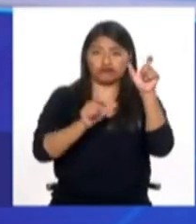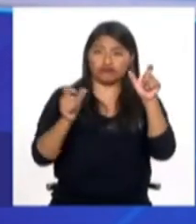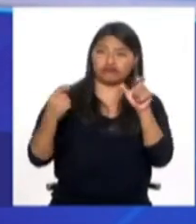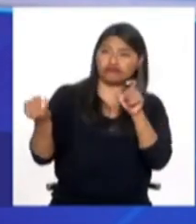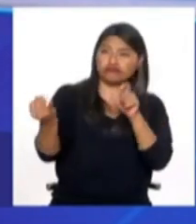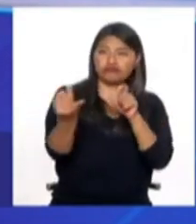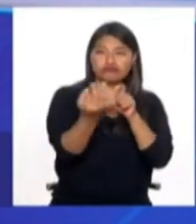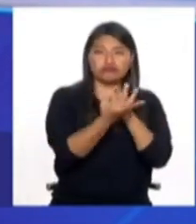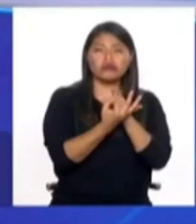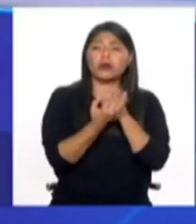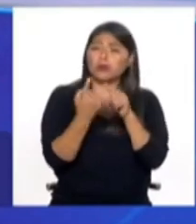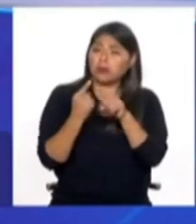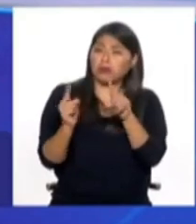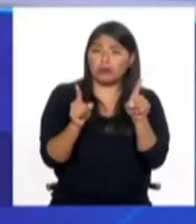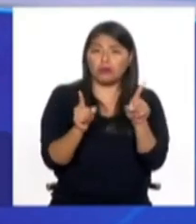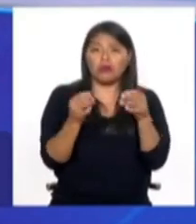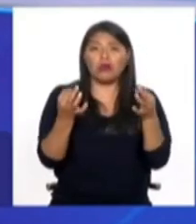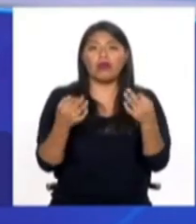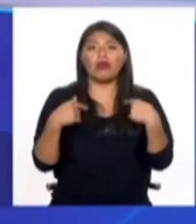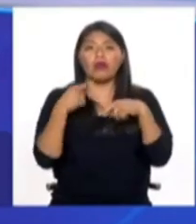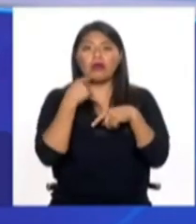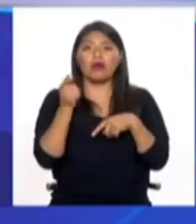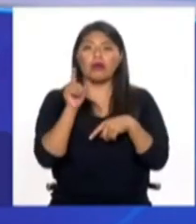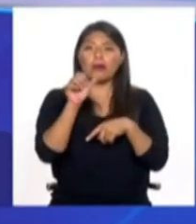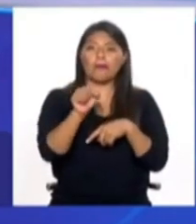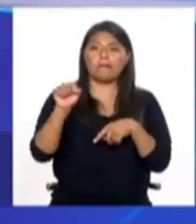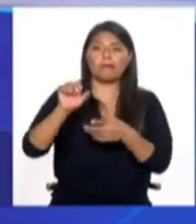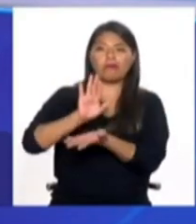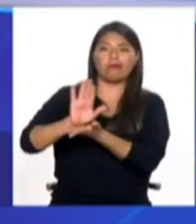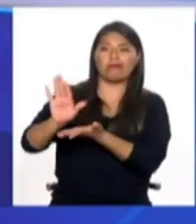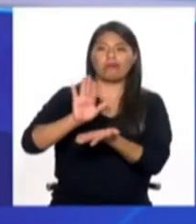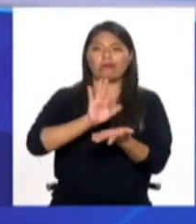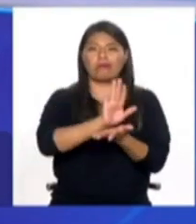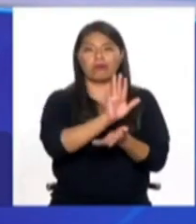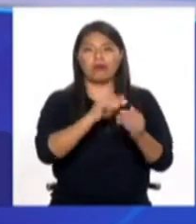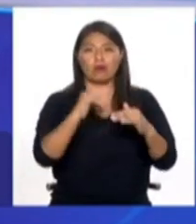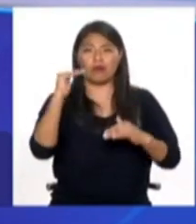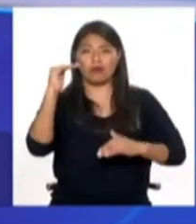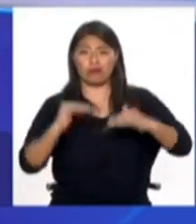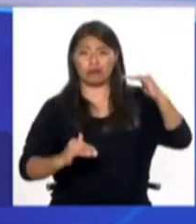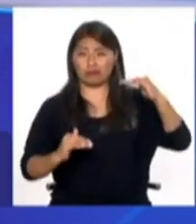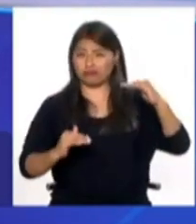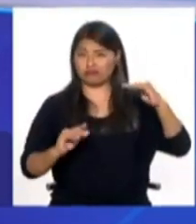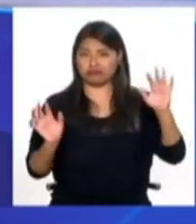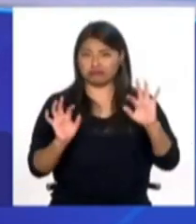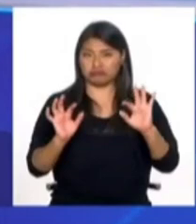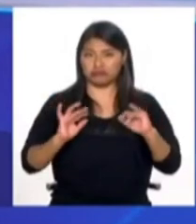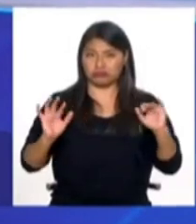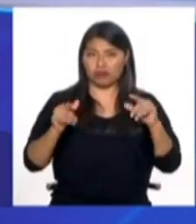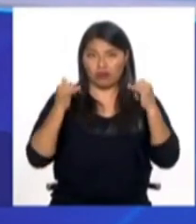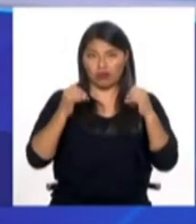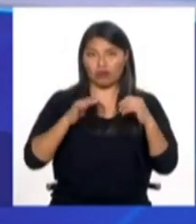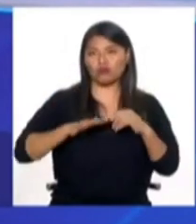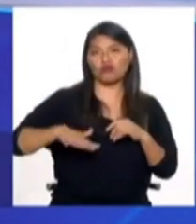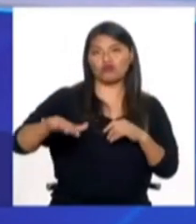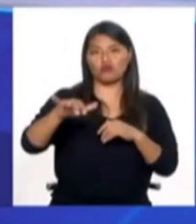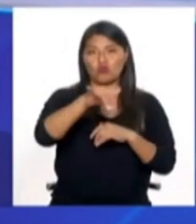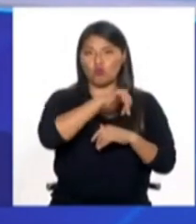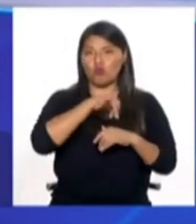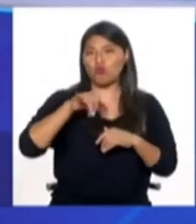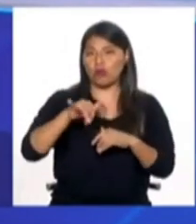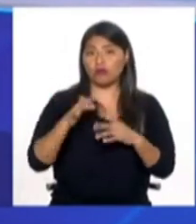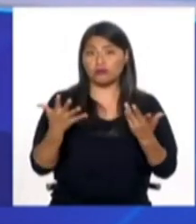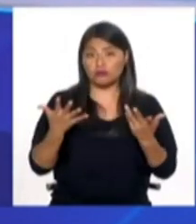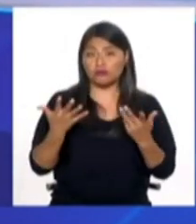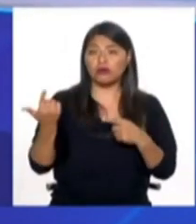reconocer. Y no puede ser que la diversidad signifique desigualdad. Eso es lo que tenemos hasta el momento. Es decir, no